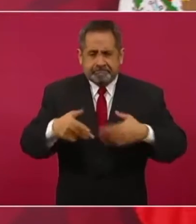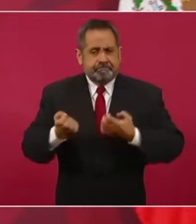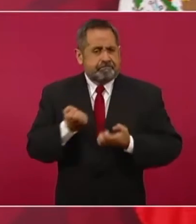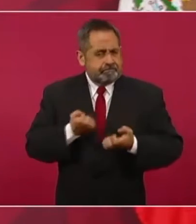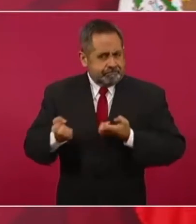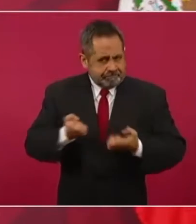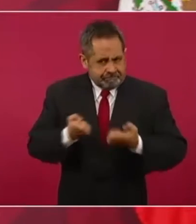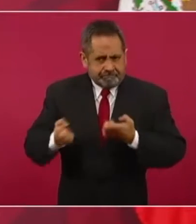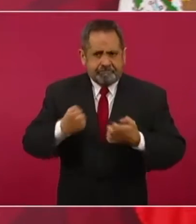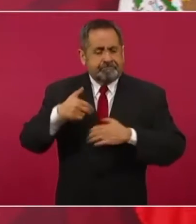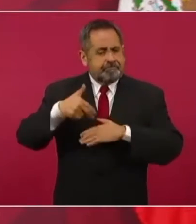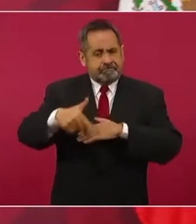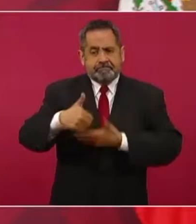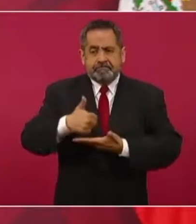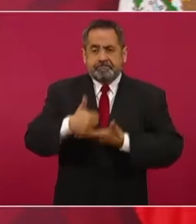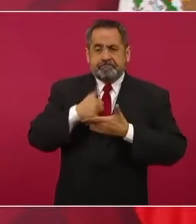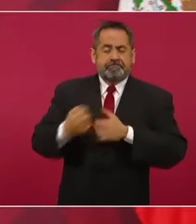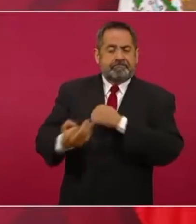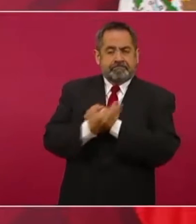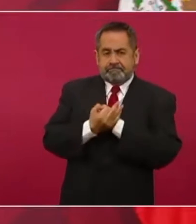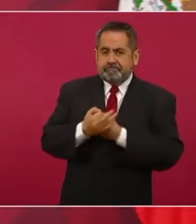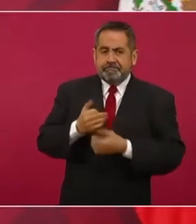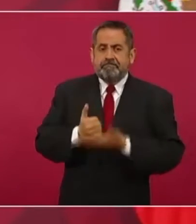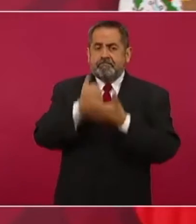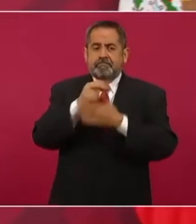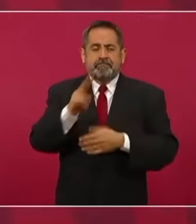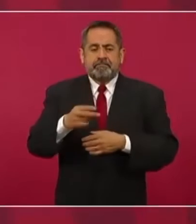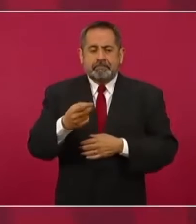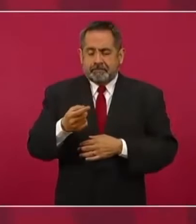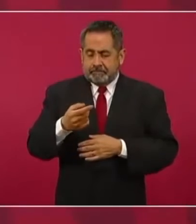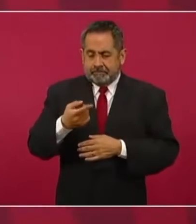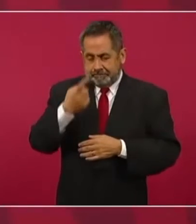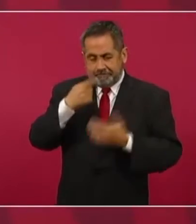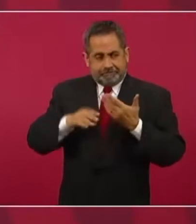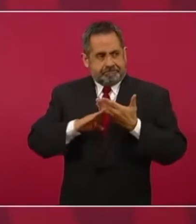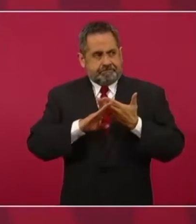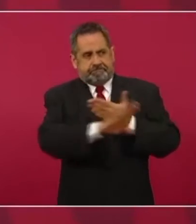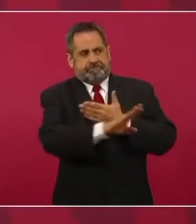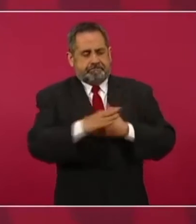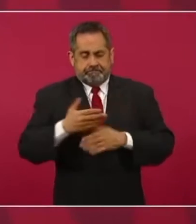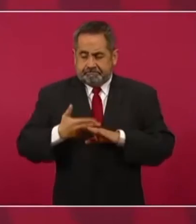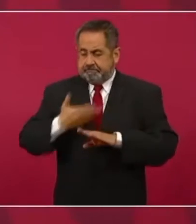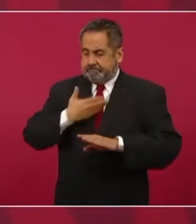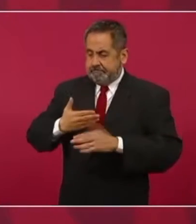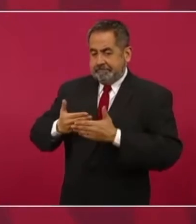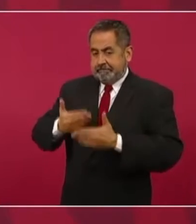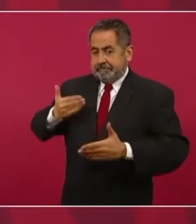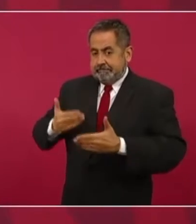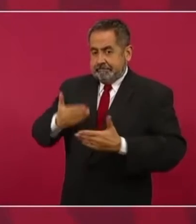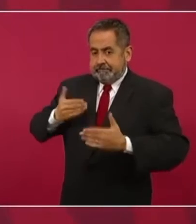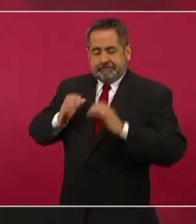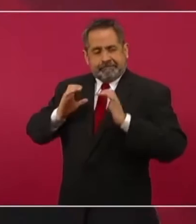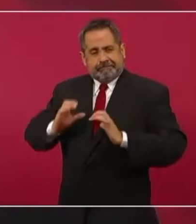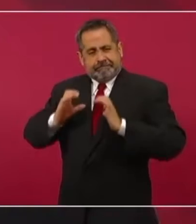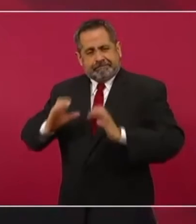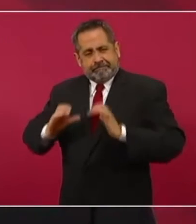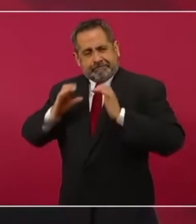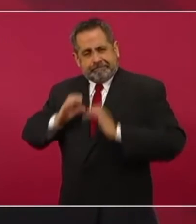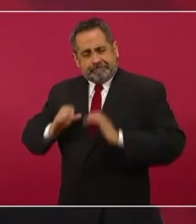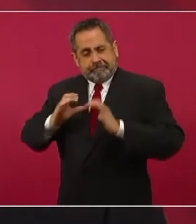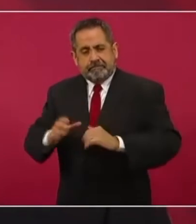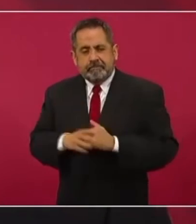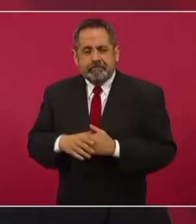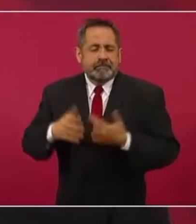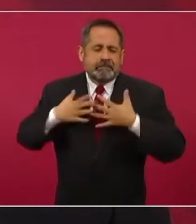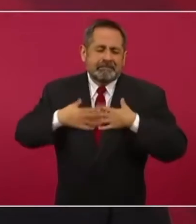ejercicios, eso nos ayuda mucho. Es medicina preventiva, no